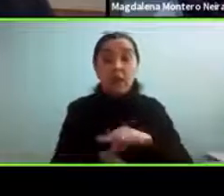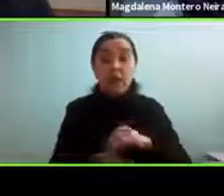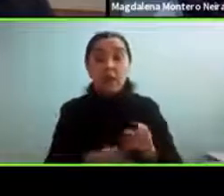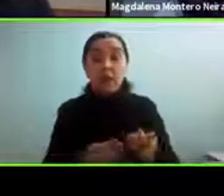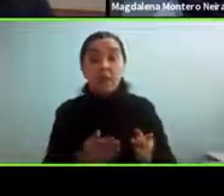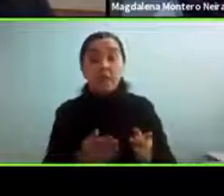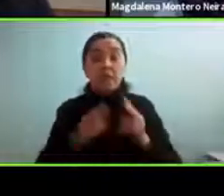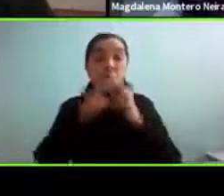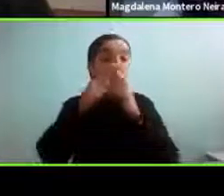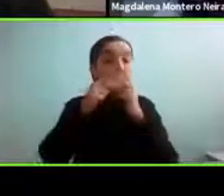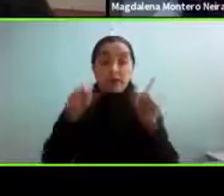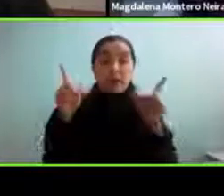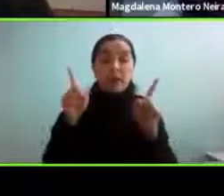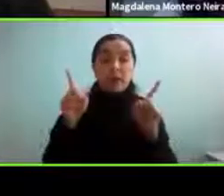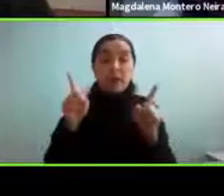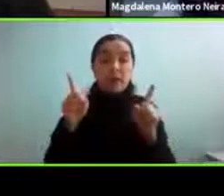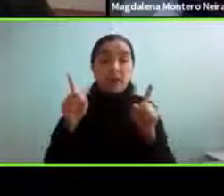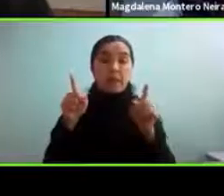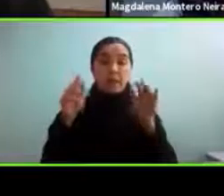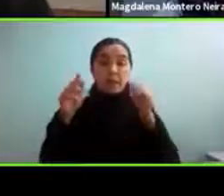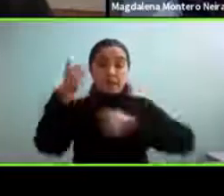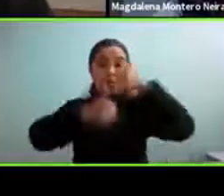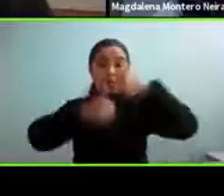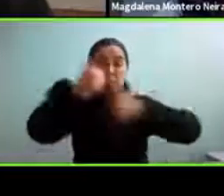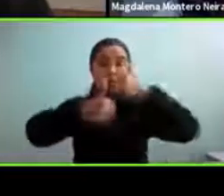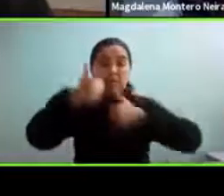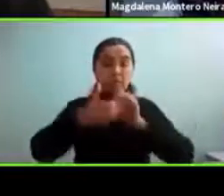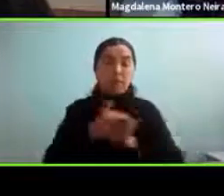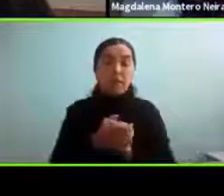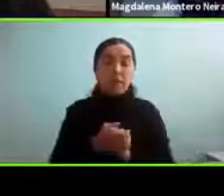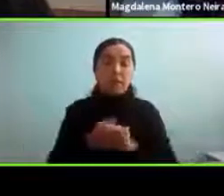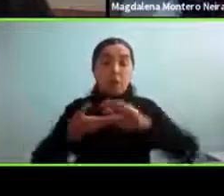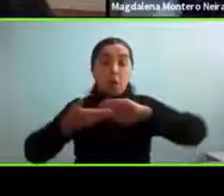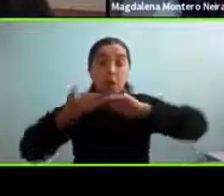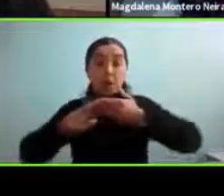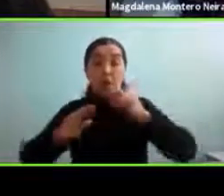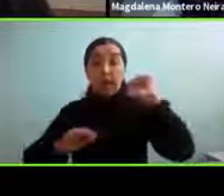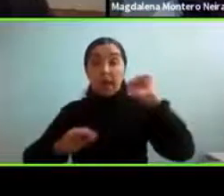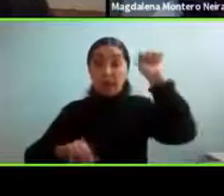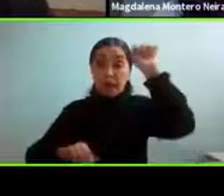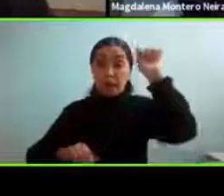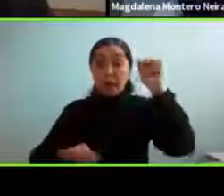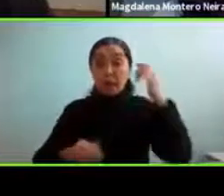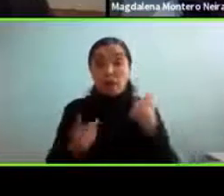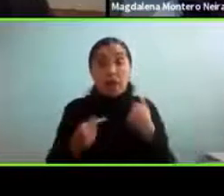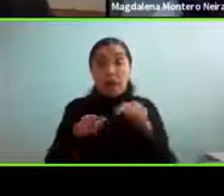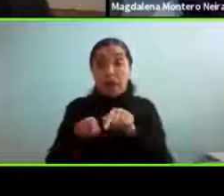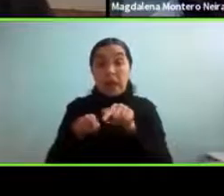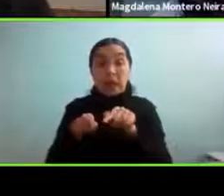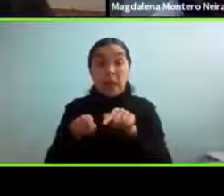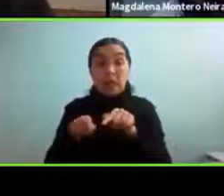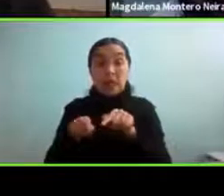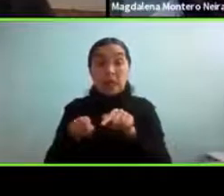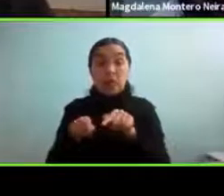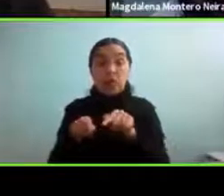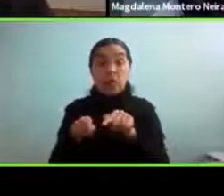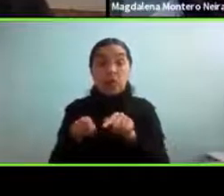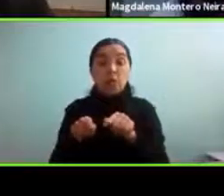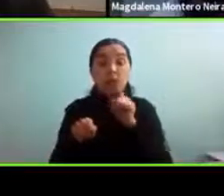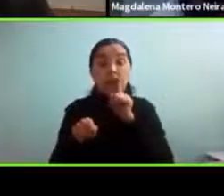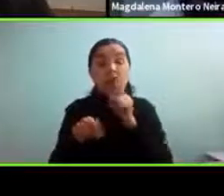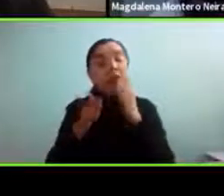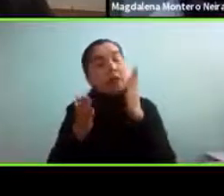diferentes desde la perspectiva profesional que desde la comunidad autista o sea entonces eso tendríamos que tratar de